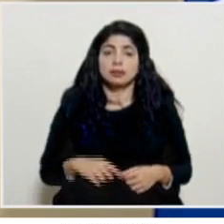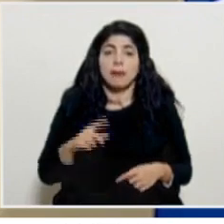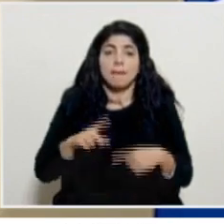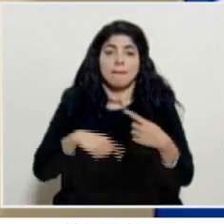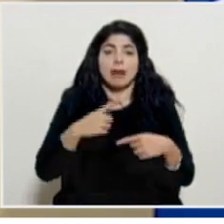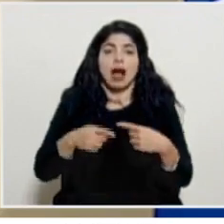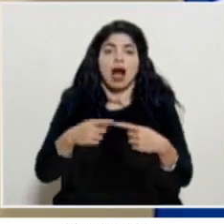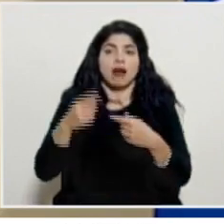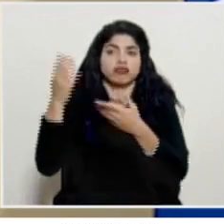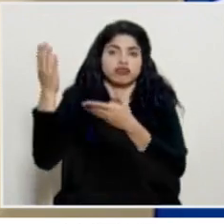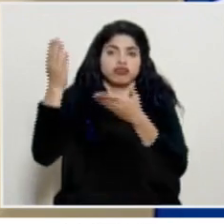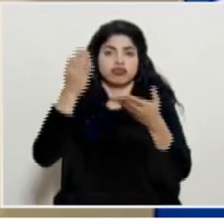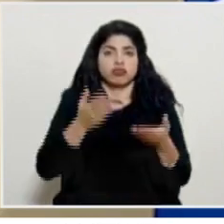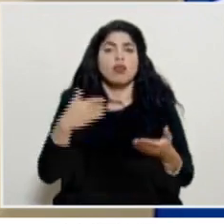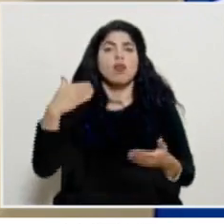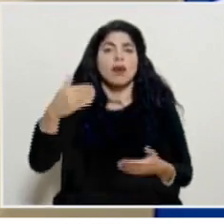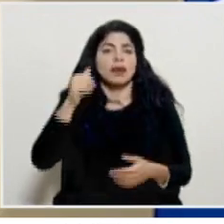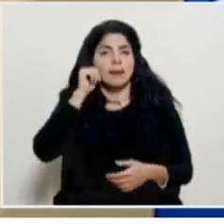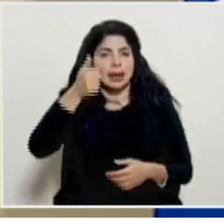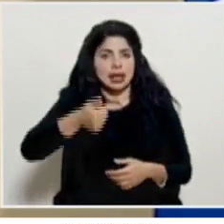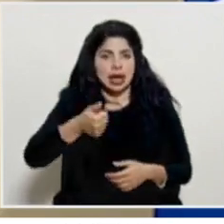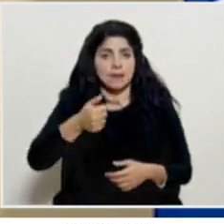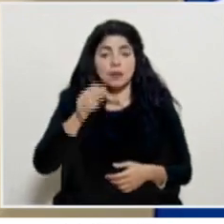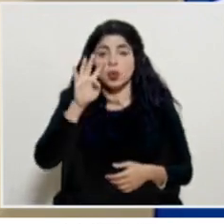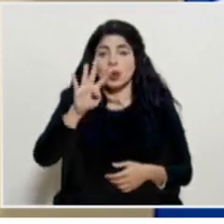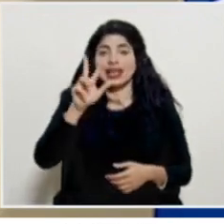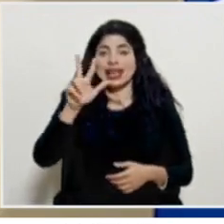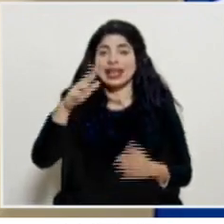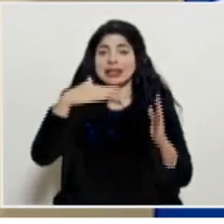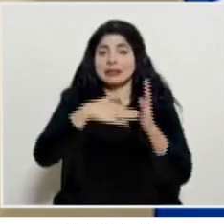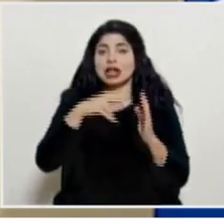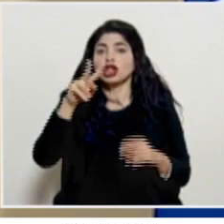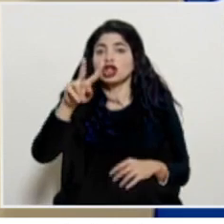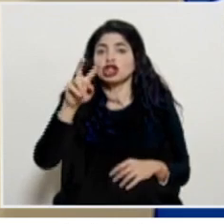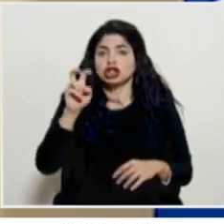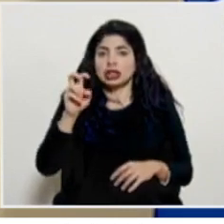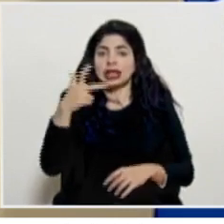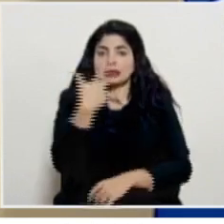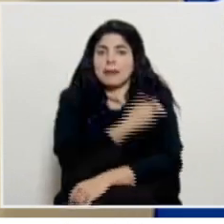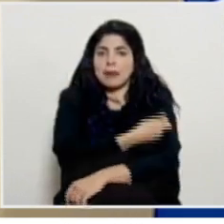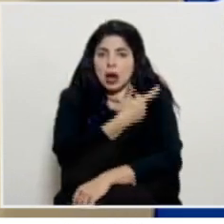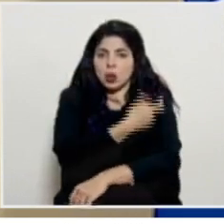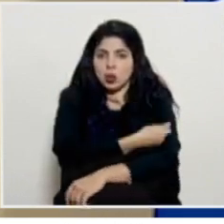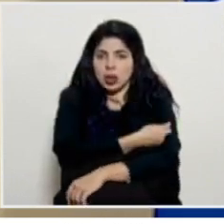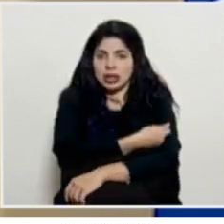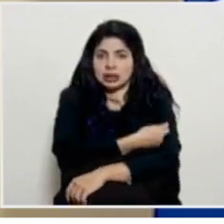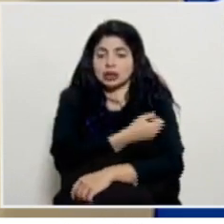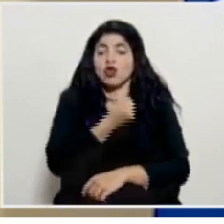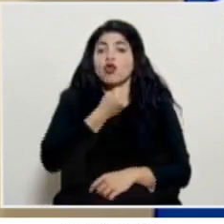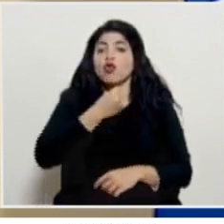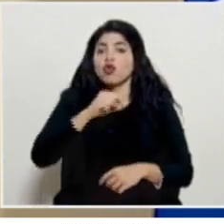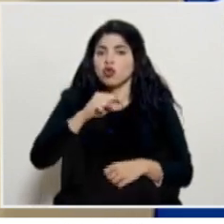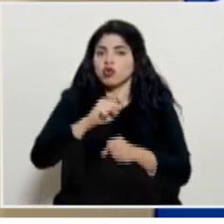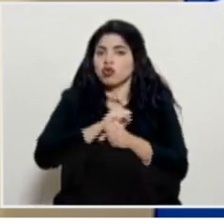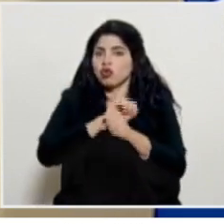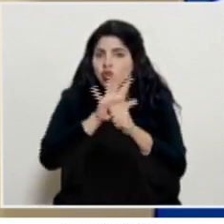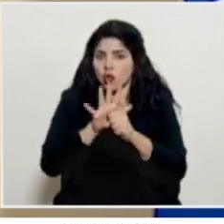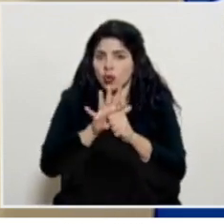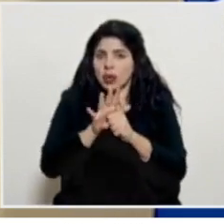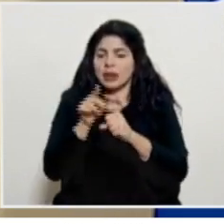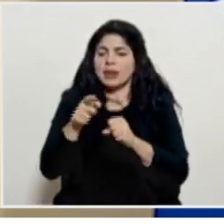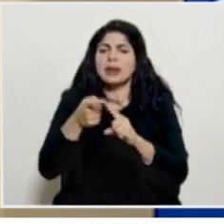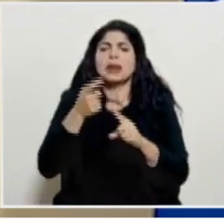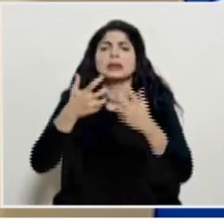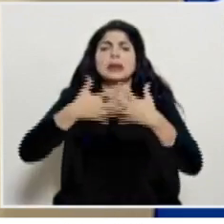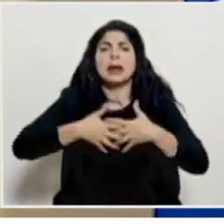llegarán mañana 43.200 dosis de vacuna contra el COVID-19 de la